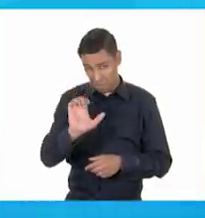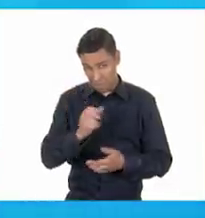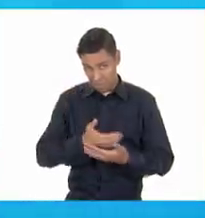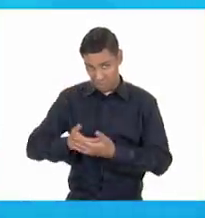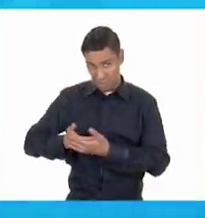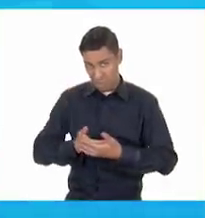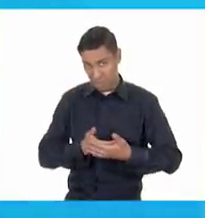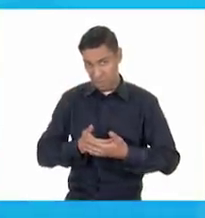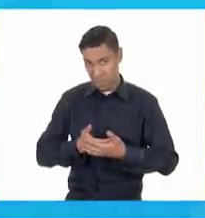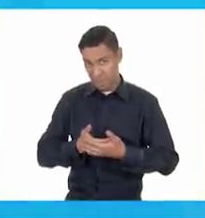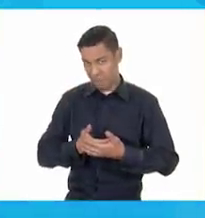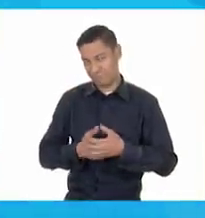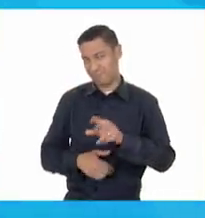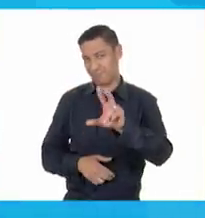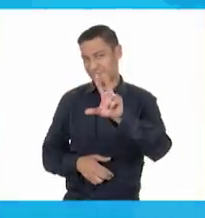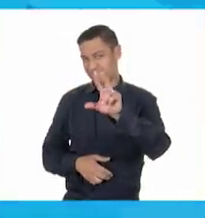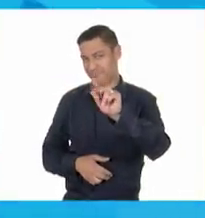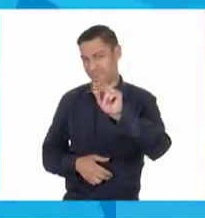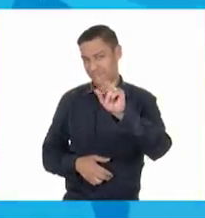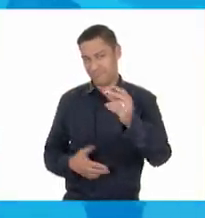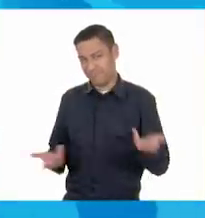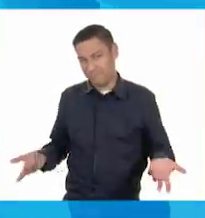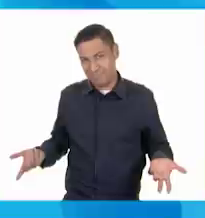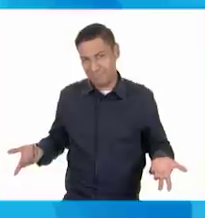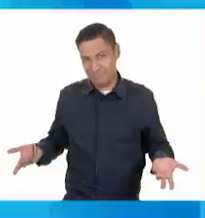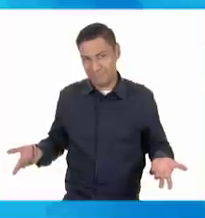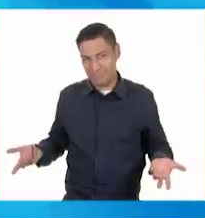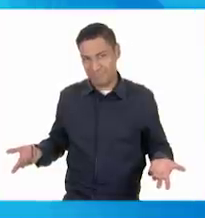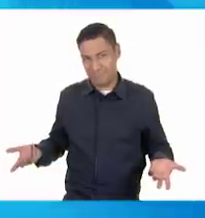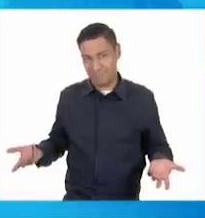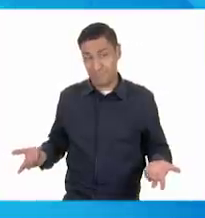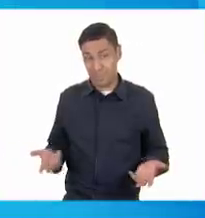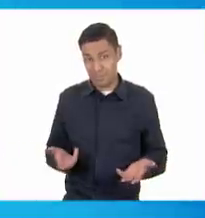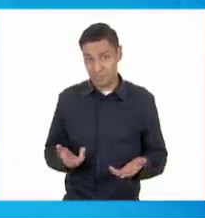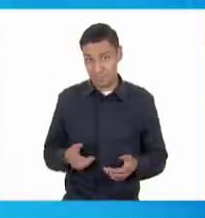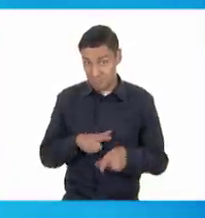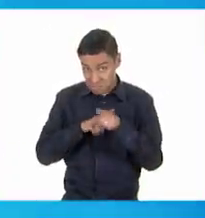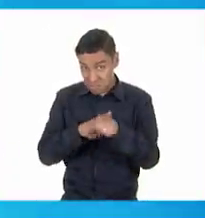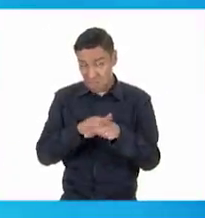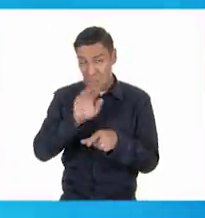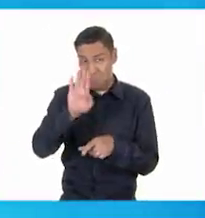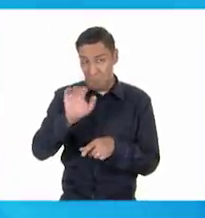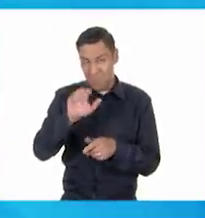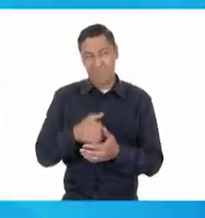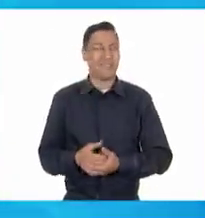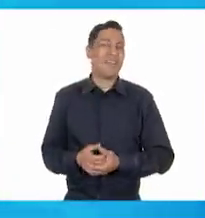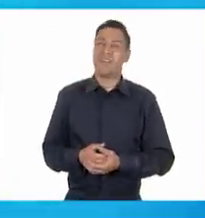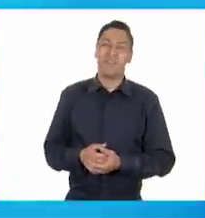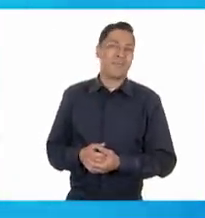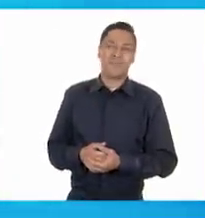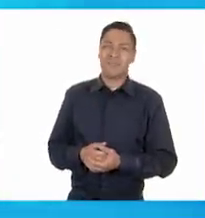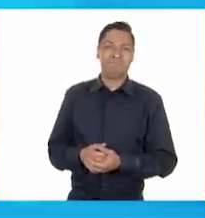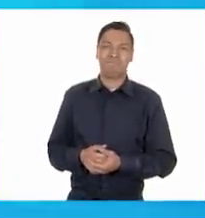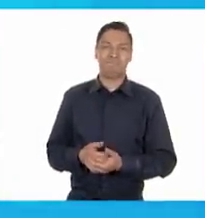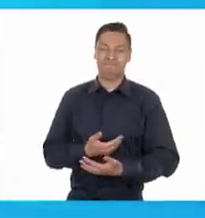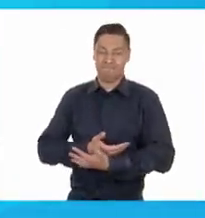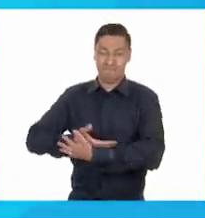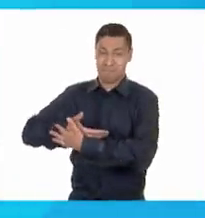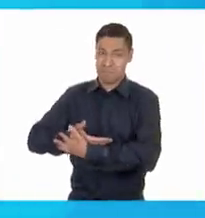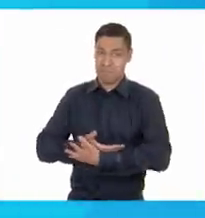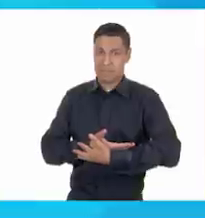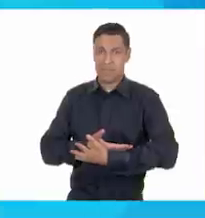bebé? No. No. ¿Qué dicen ustedes? ¿Ya no? ¿Todavía? No, ya no. Ya no es un bebé. No.